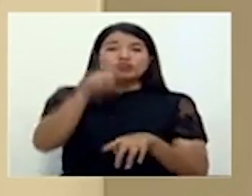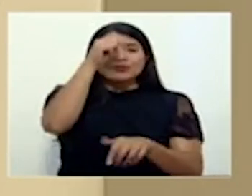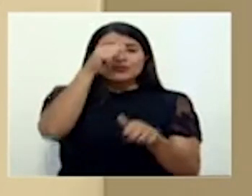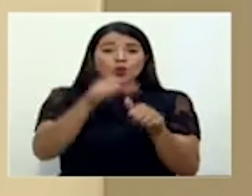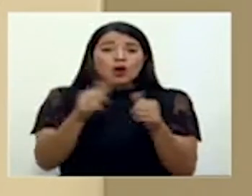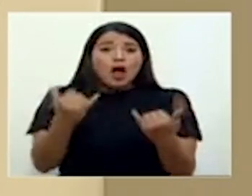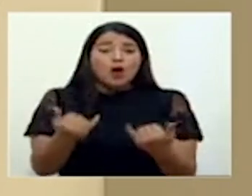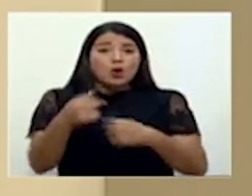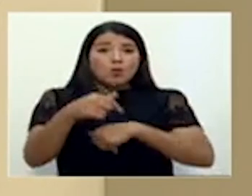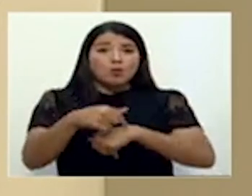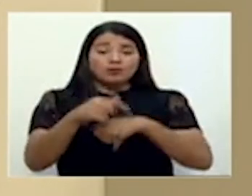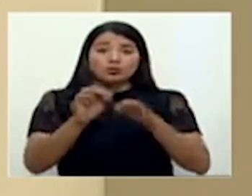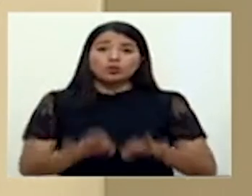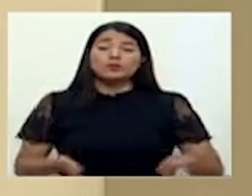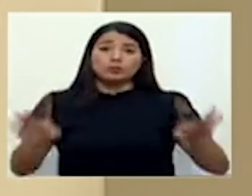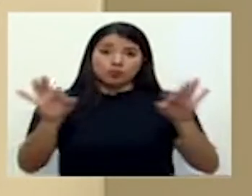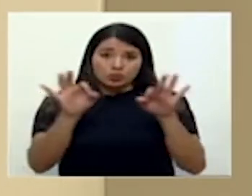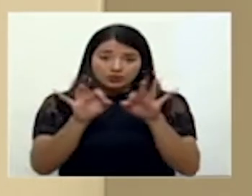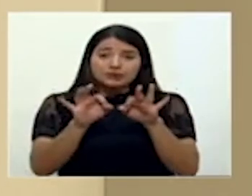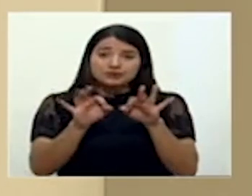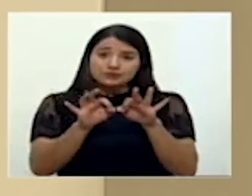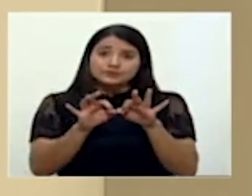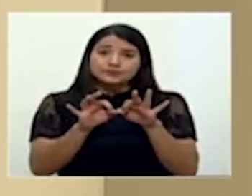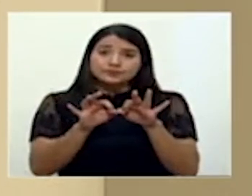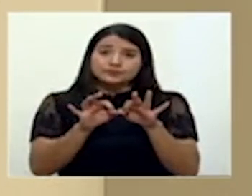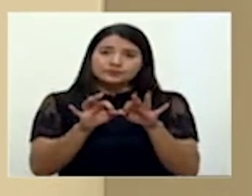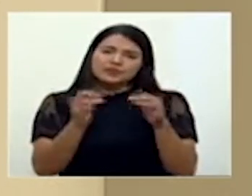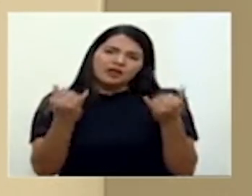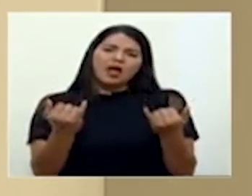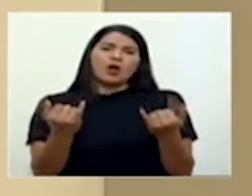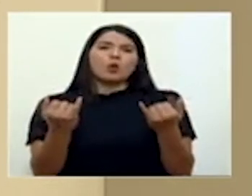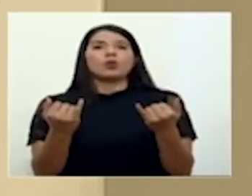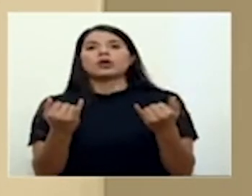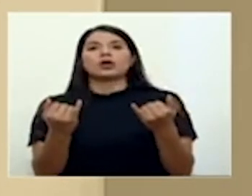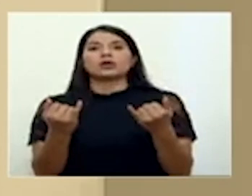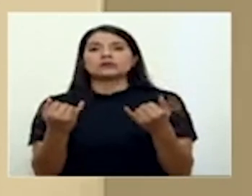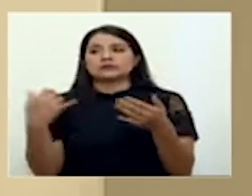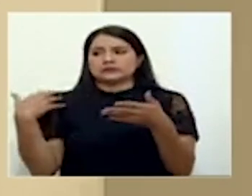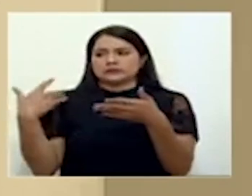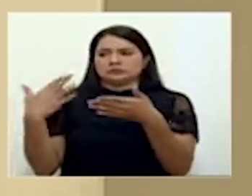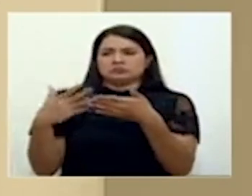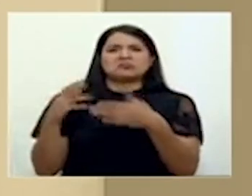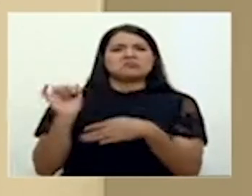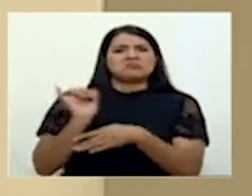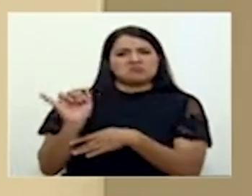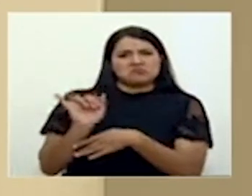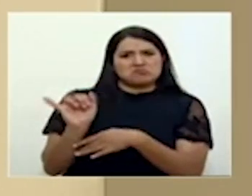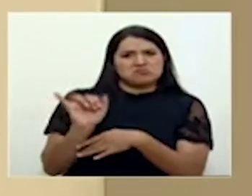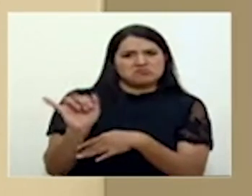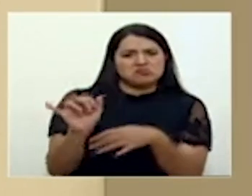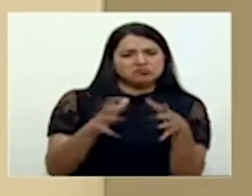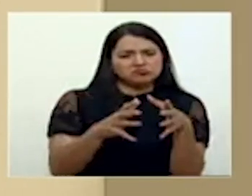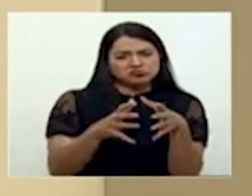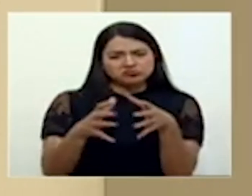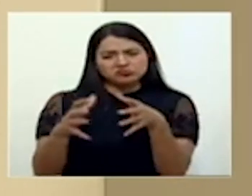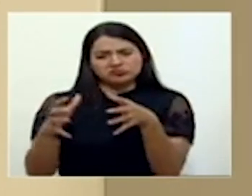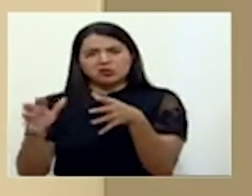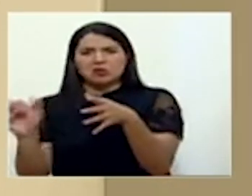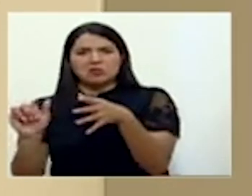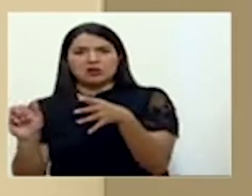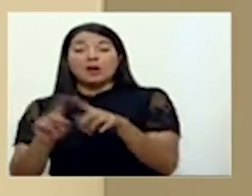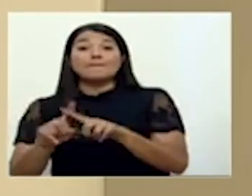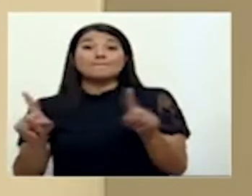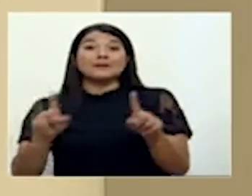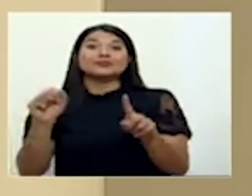ha habido un incremento exponencial en los últimos días, pero sí estamos viendo una ocupación de